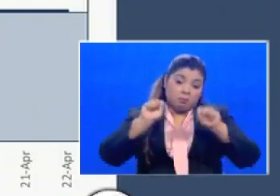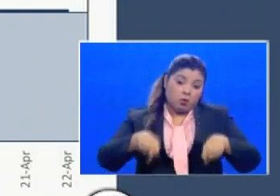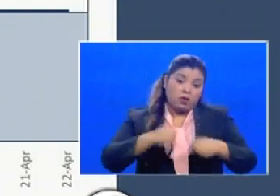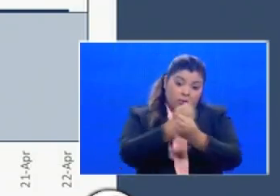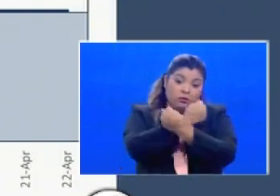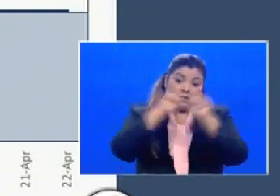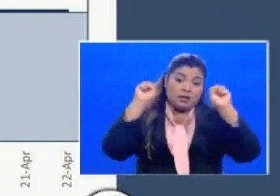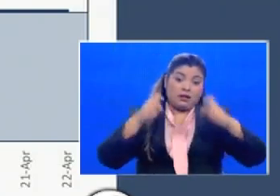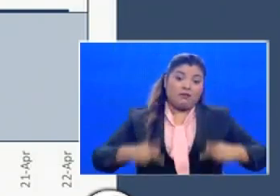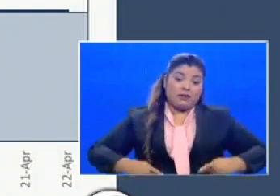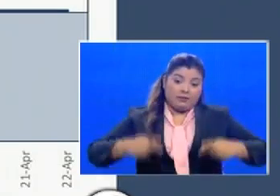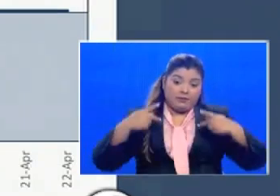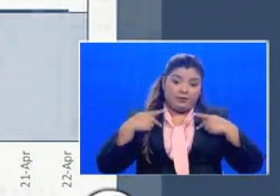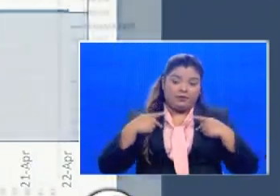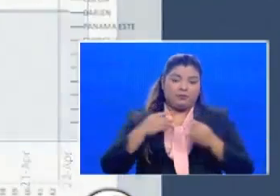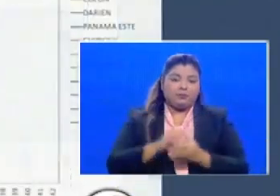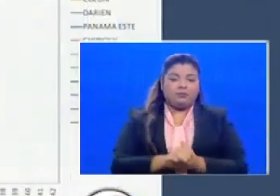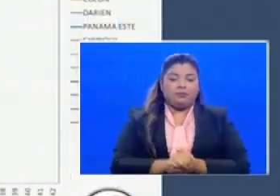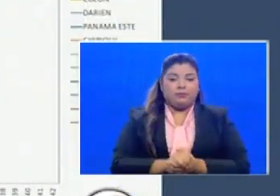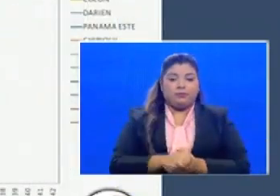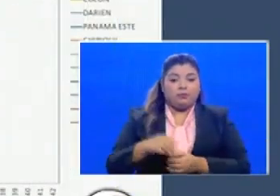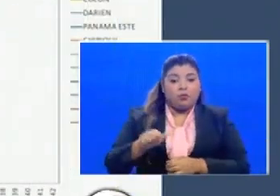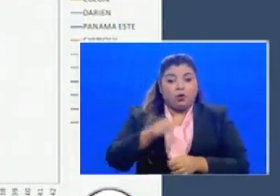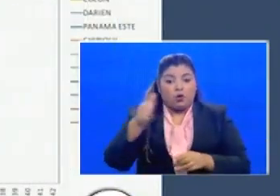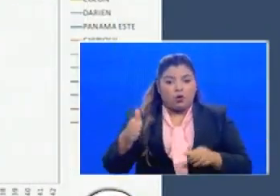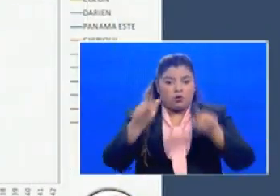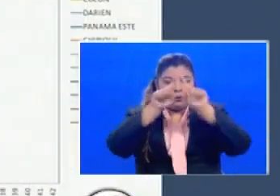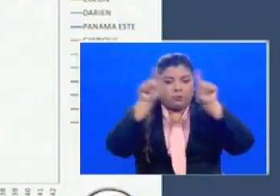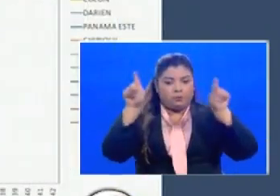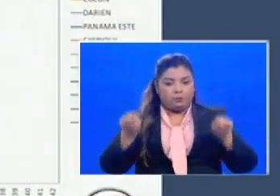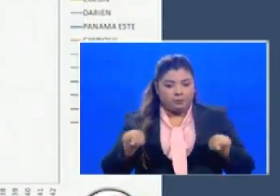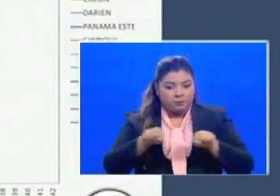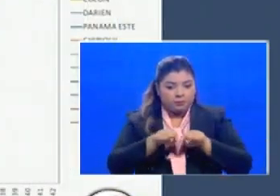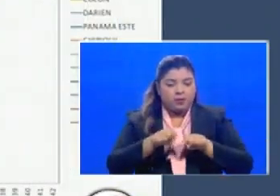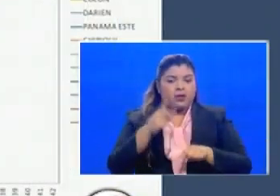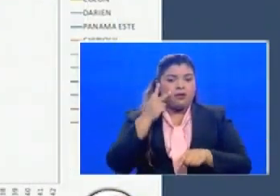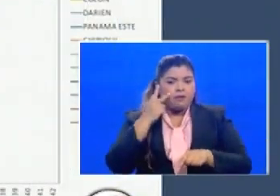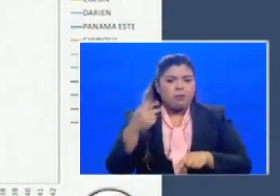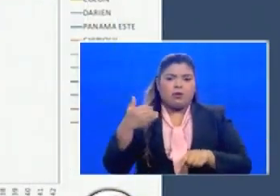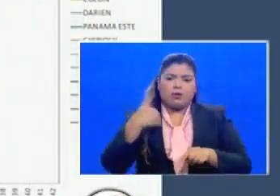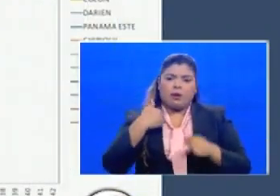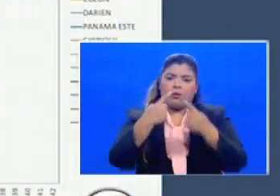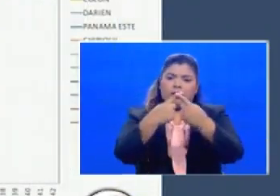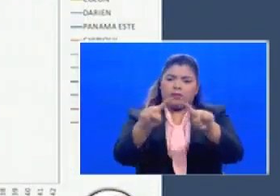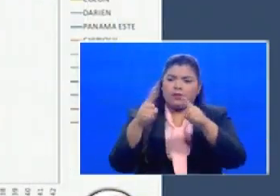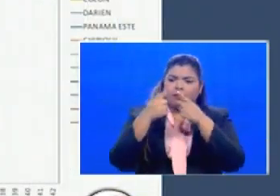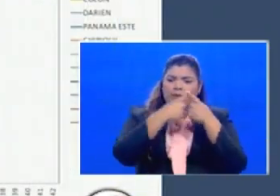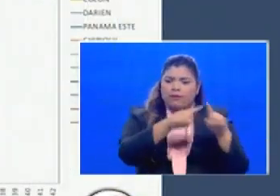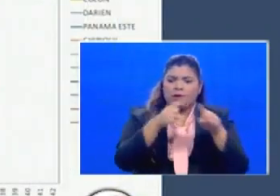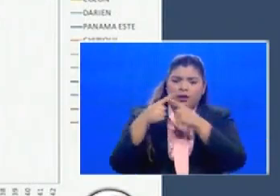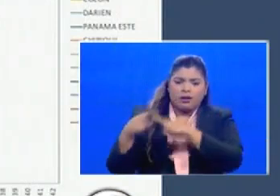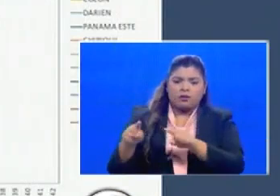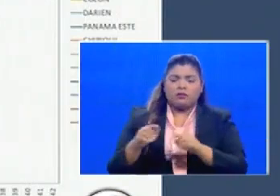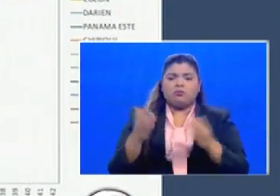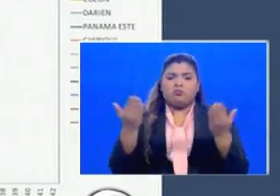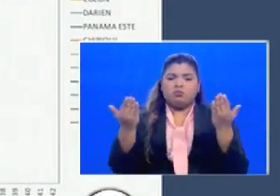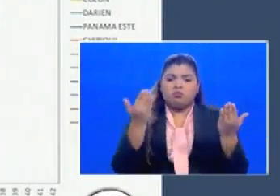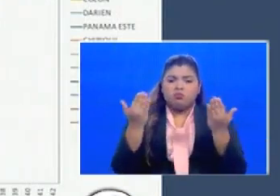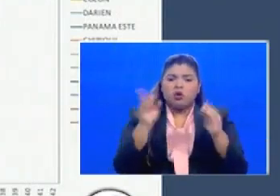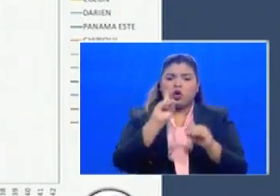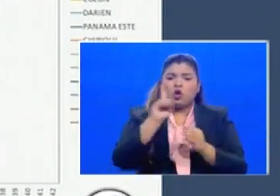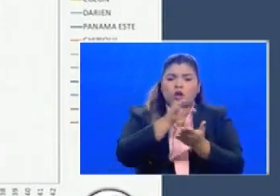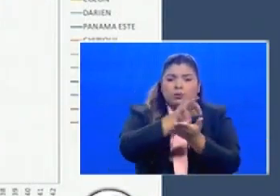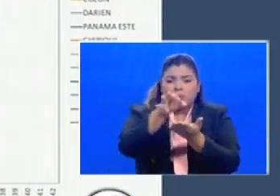en la siguiente diapositiva lo que vemos es que tenemos diferencias en los comportamientos por región